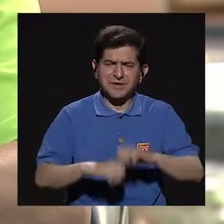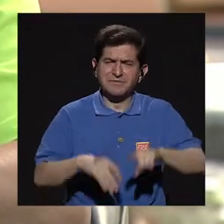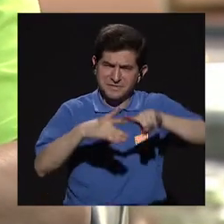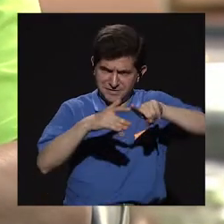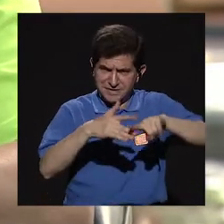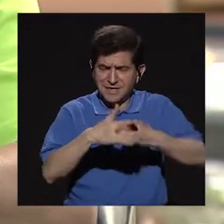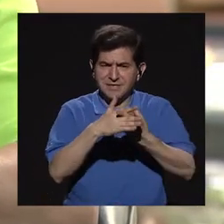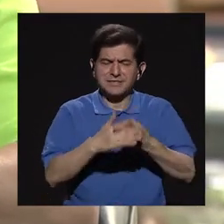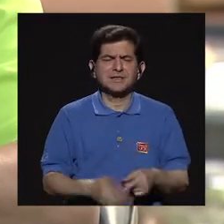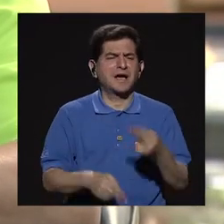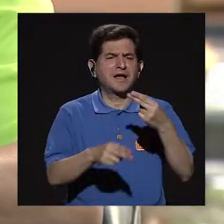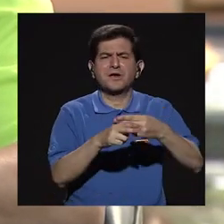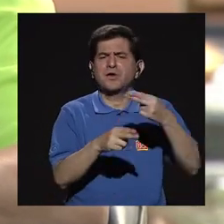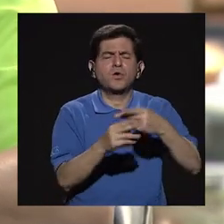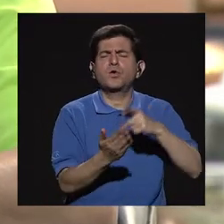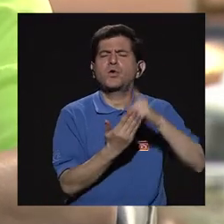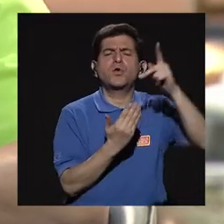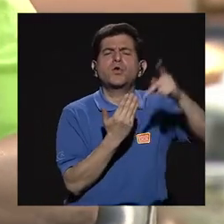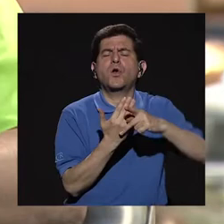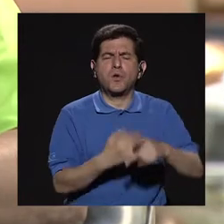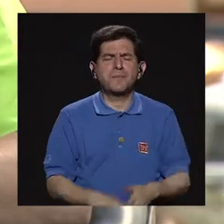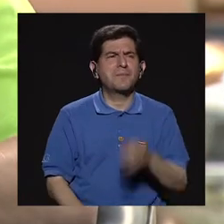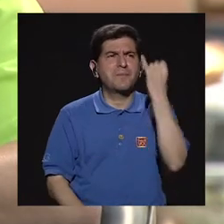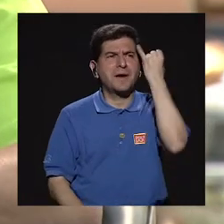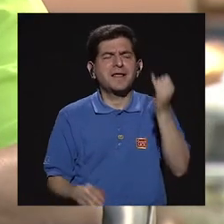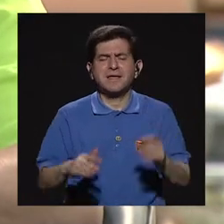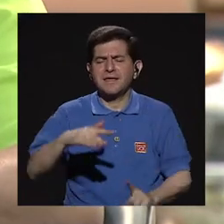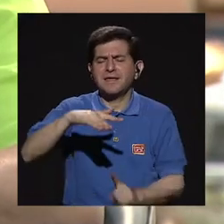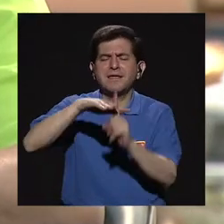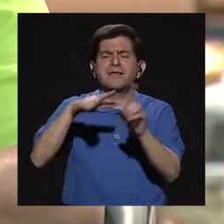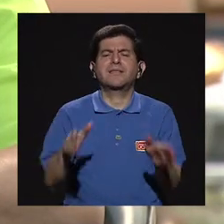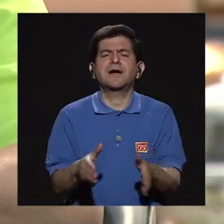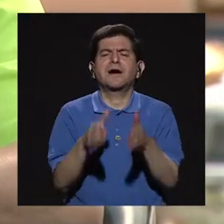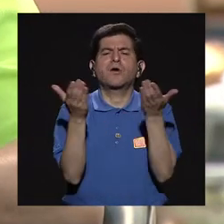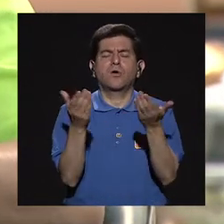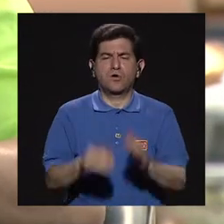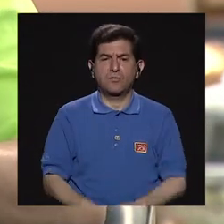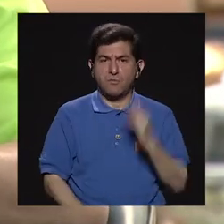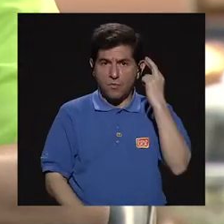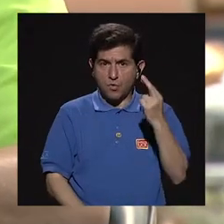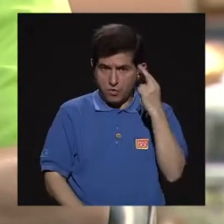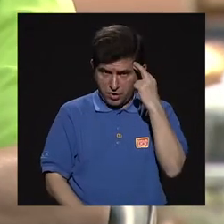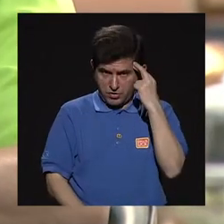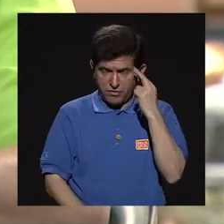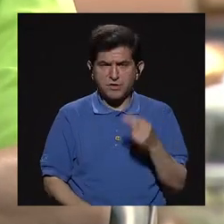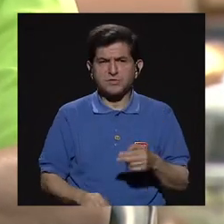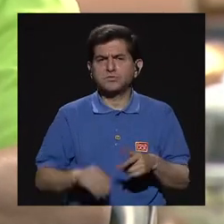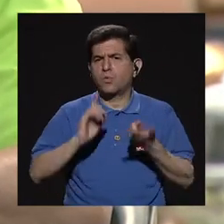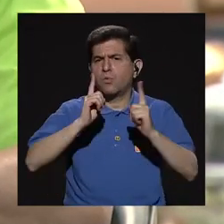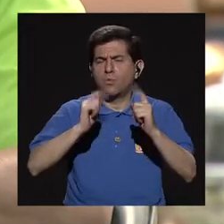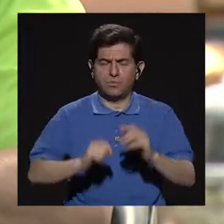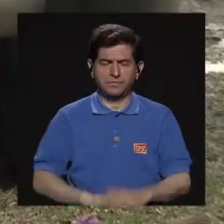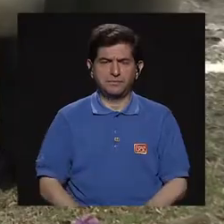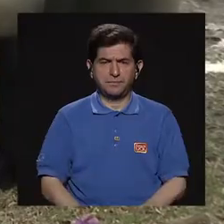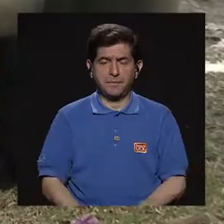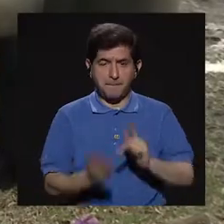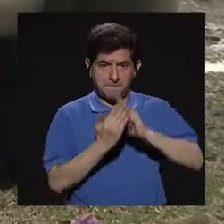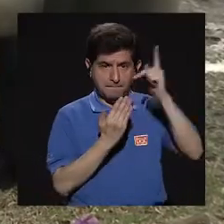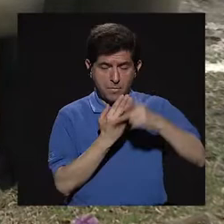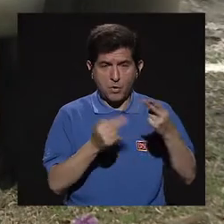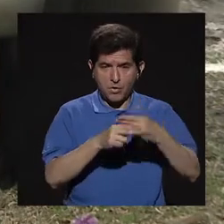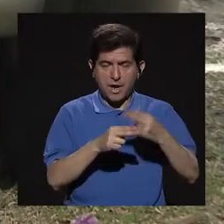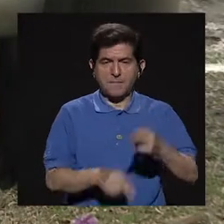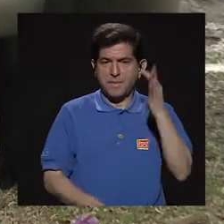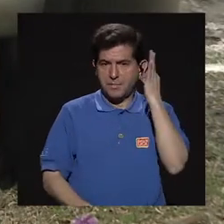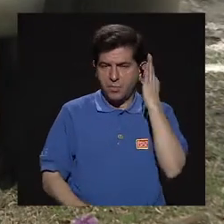cómo se llama el programa, cómo surge la idea, verdad, y qué los motivó también. Que el programa se